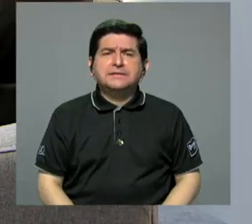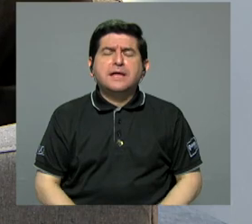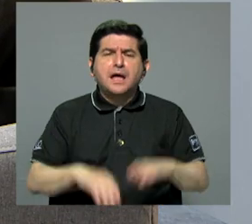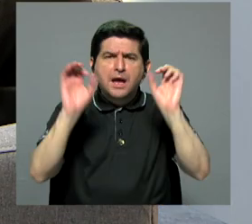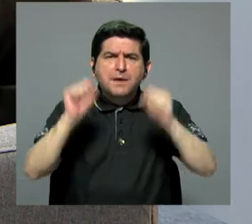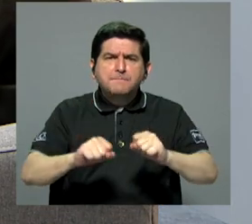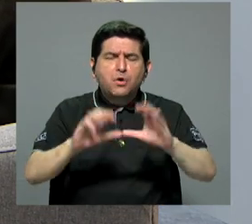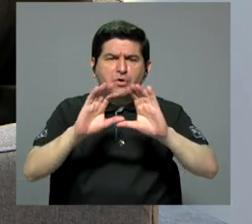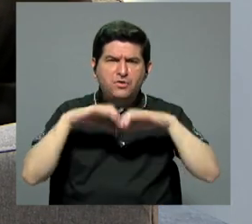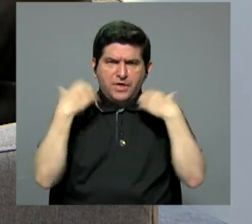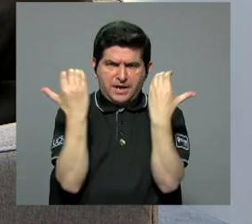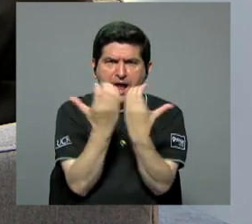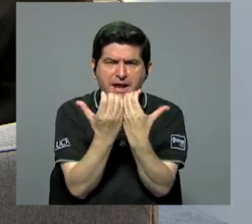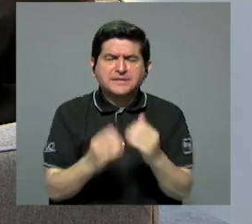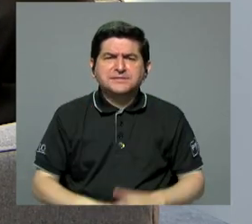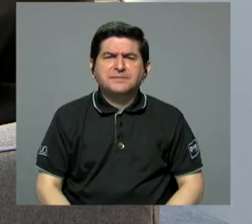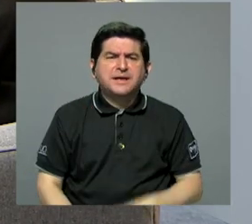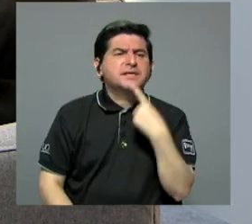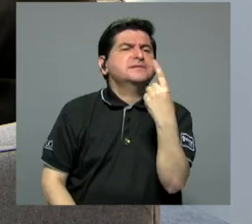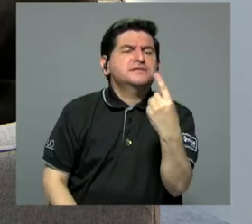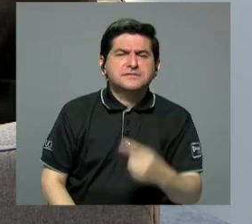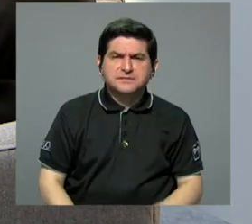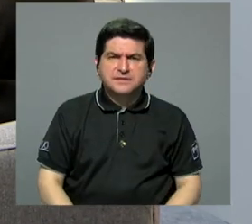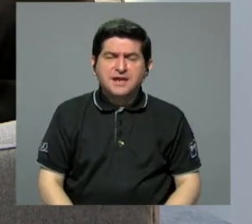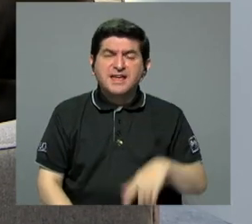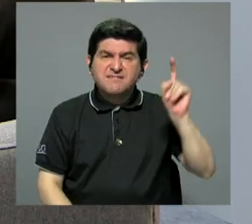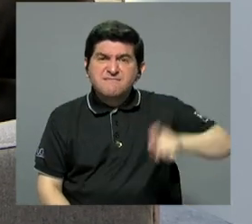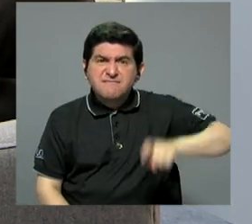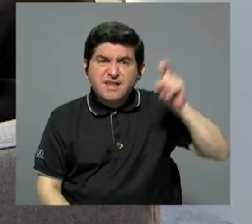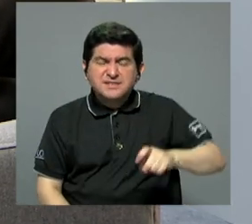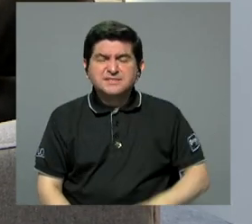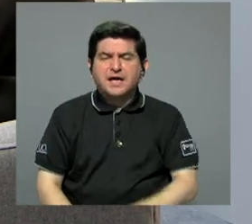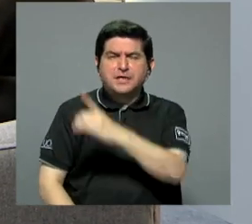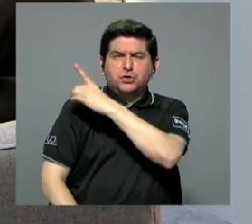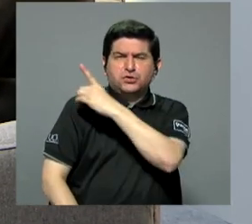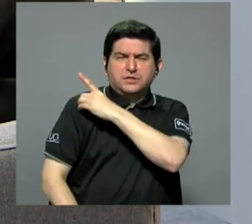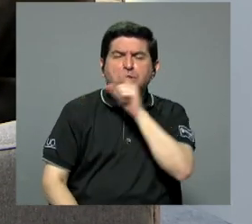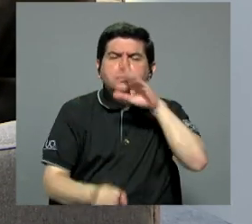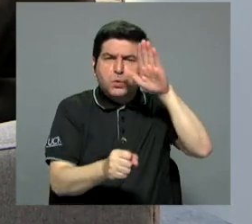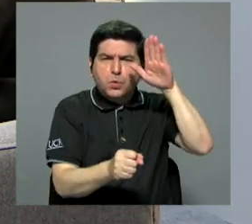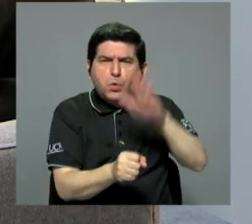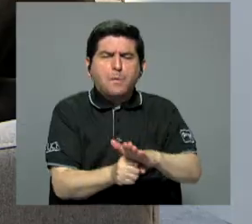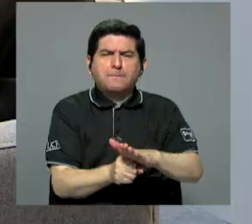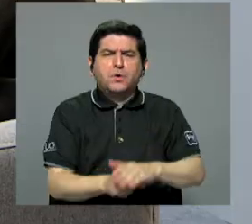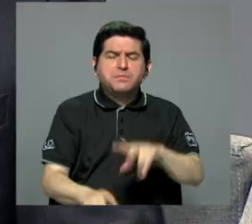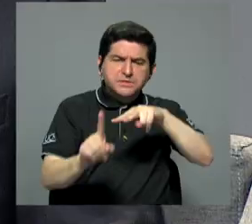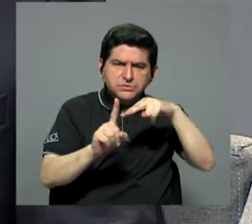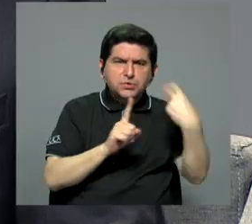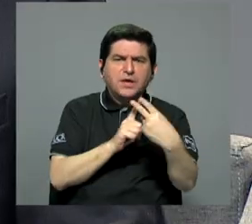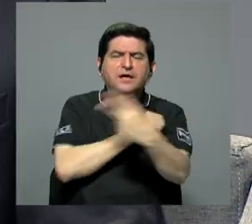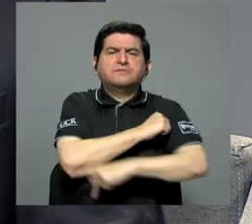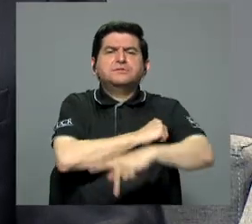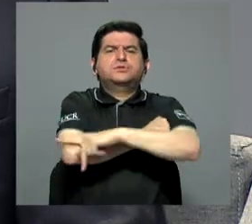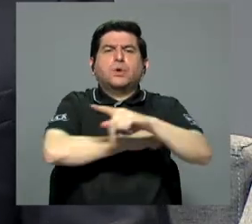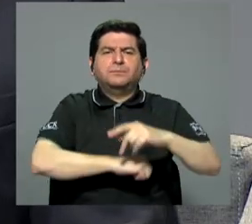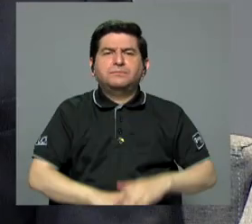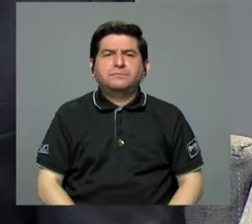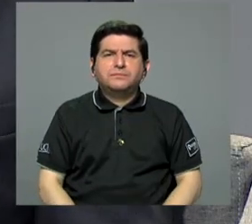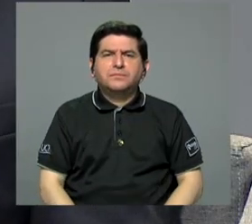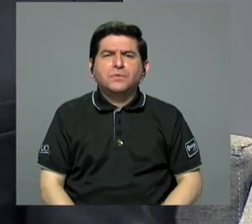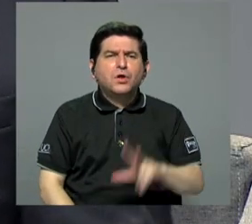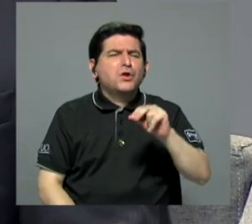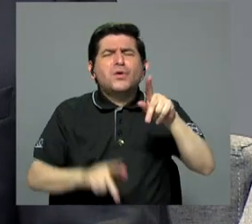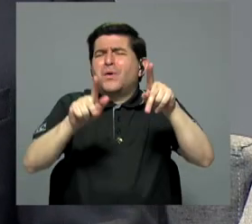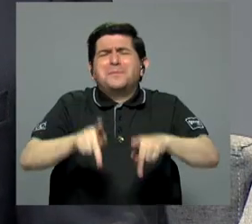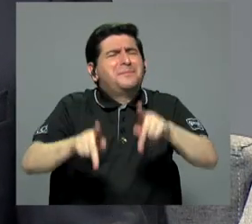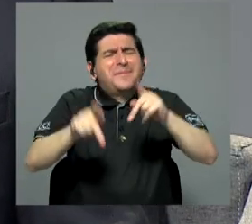llamar a las cámaras, la UCAEB y decirle, señores, necesitamos directivos comprometidos con esta visión de un país. No me